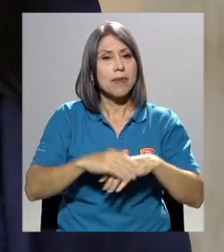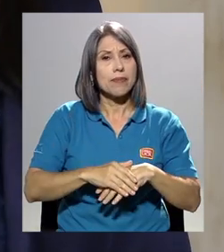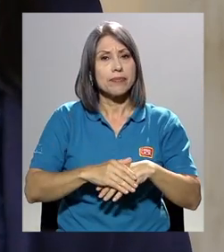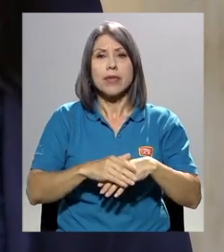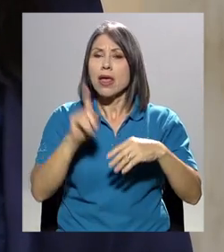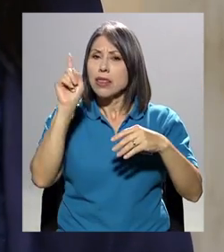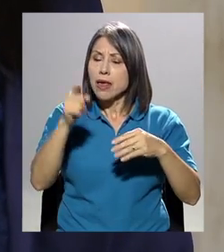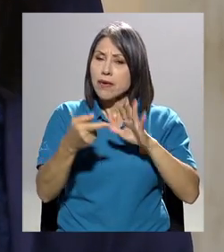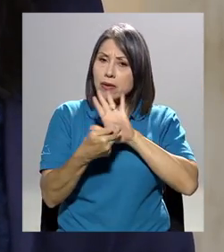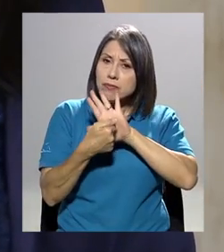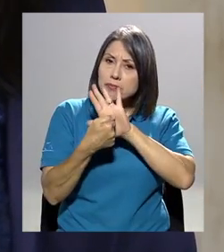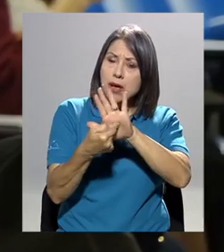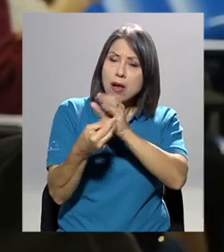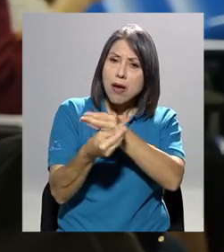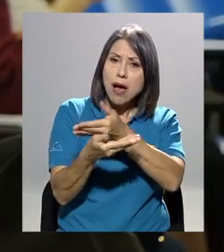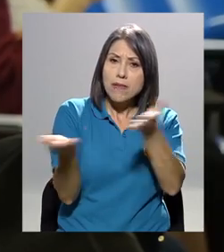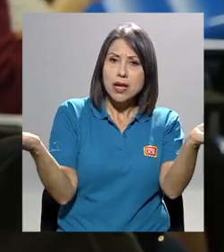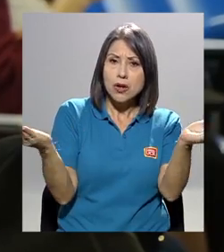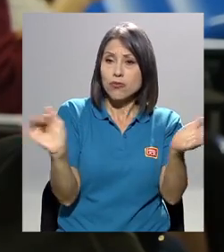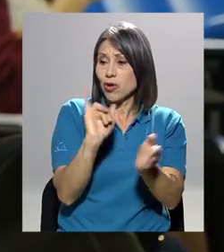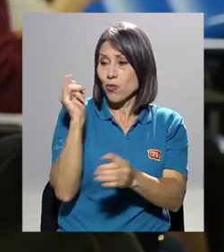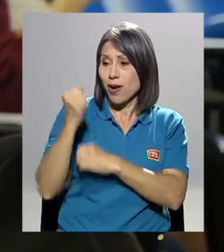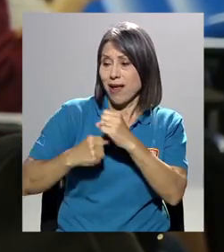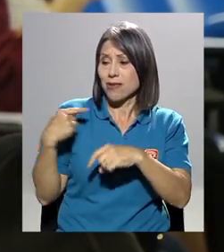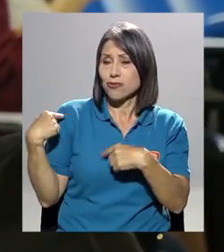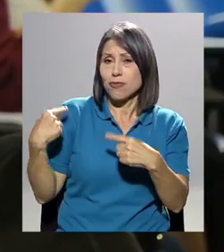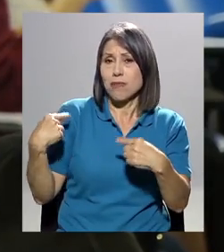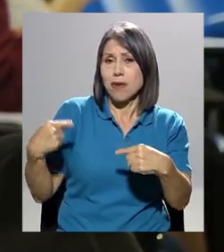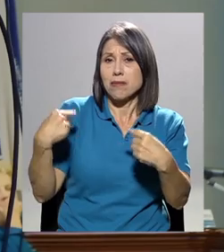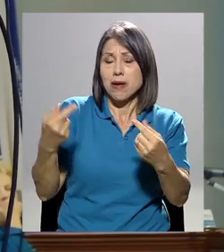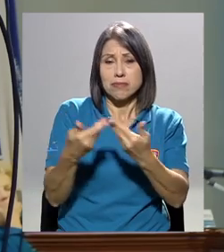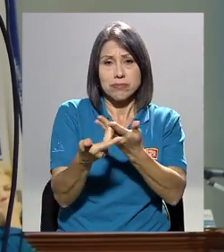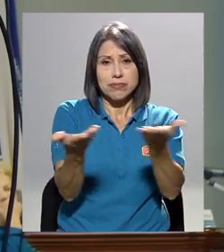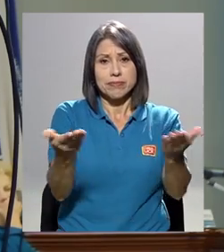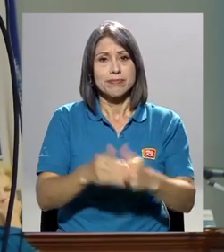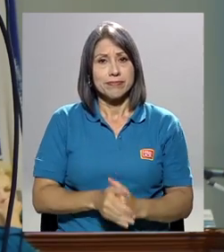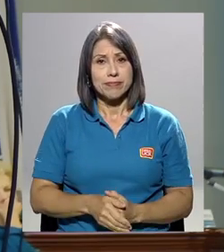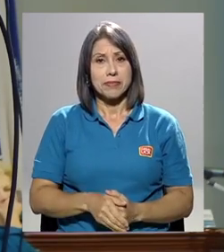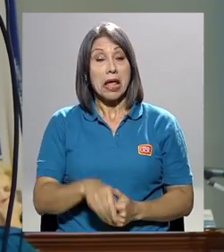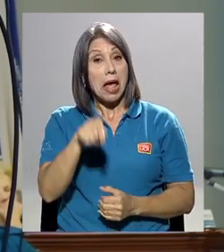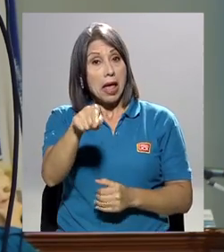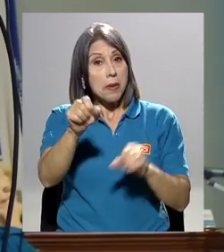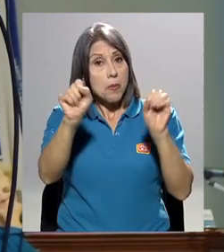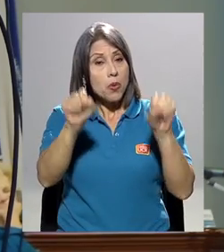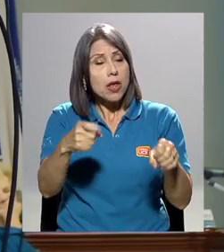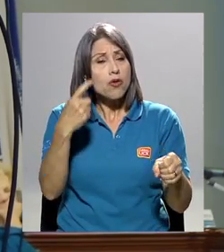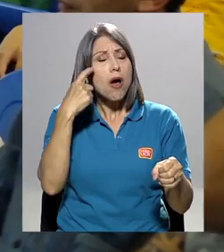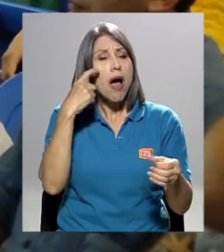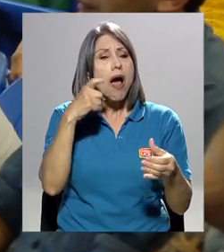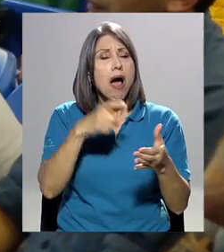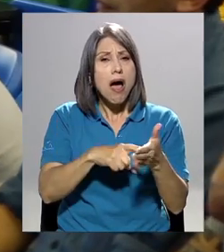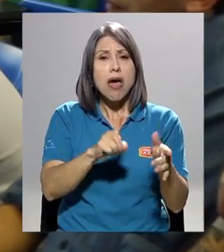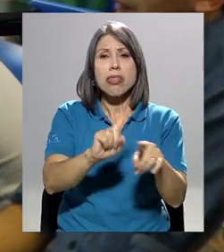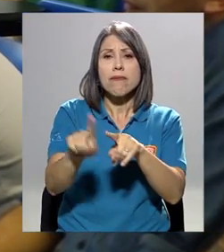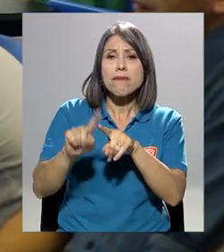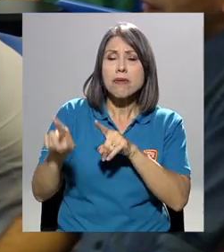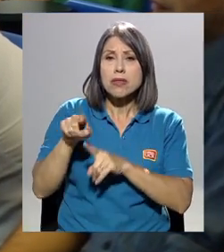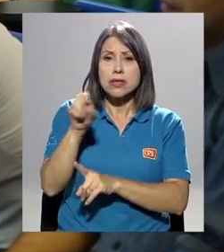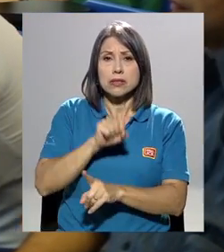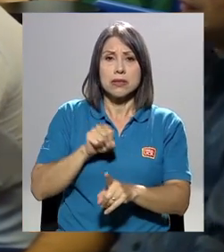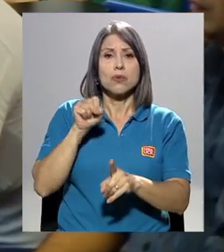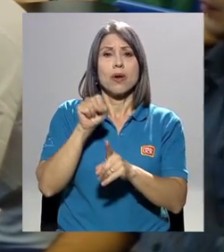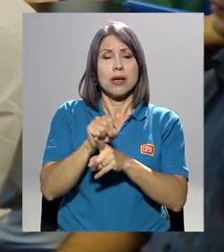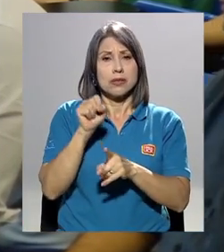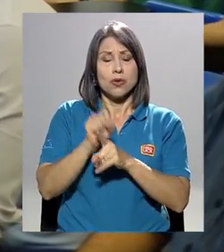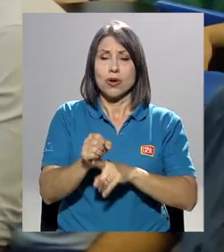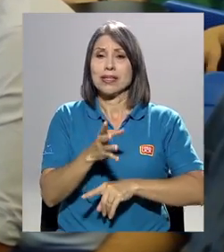abrirlo al público, tal como lo hemos venido haciendo todos estos años. El espacio permitió reconocer las múltiples situaciones que involucra